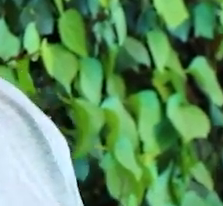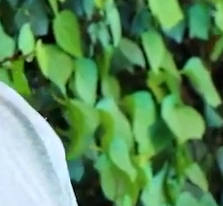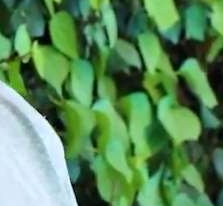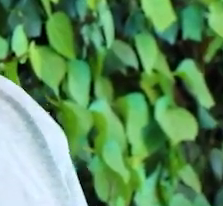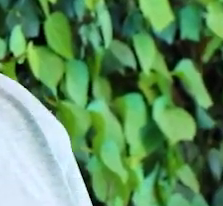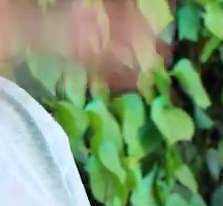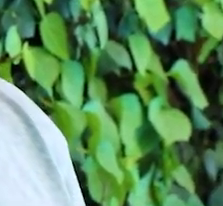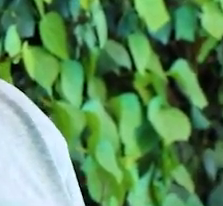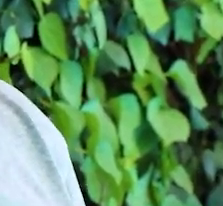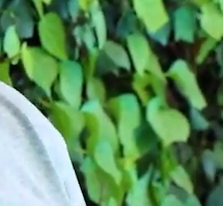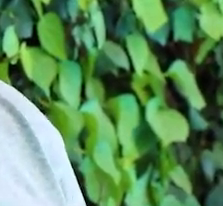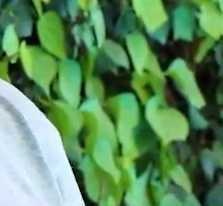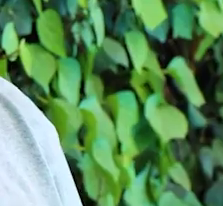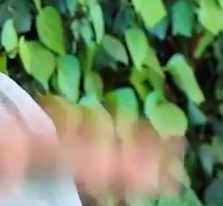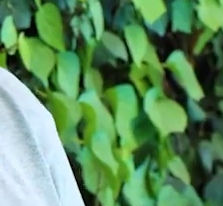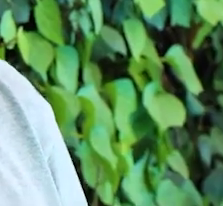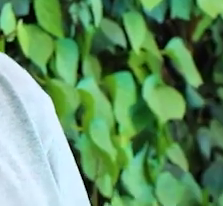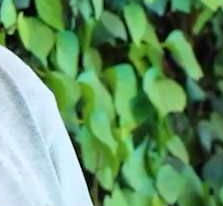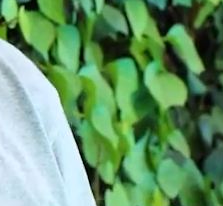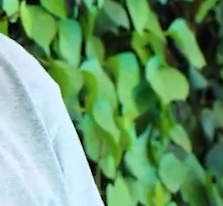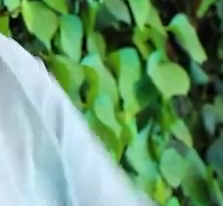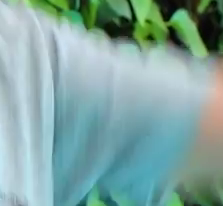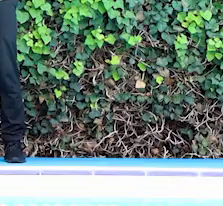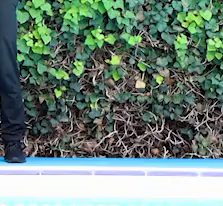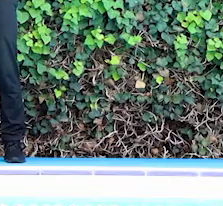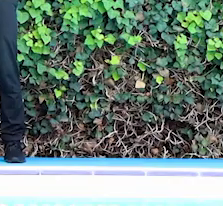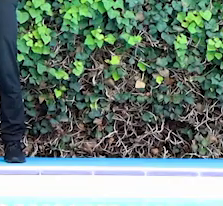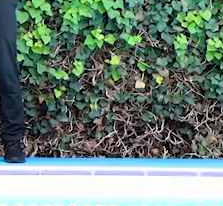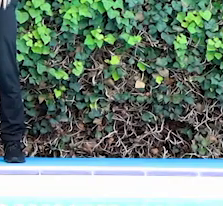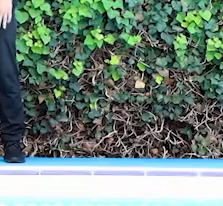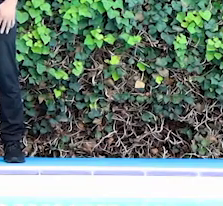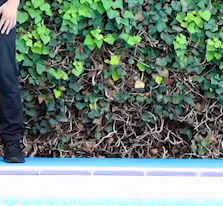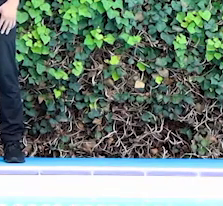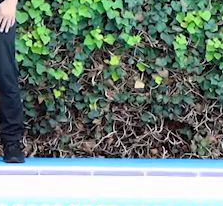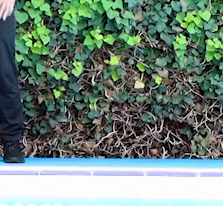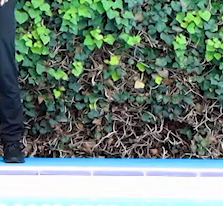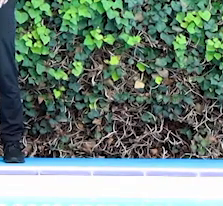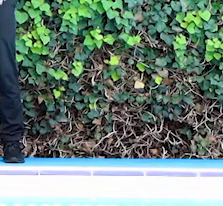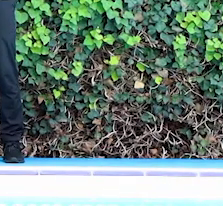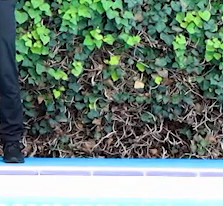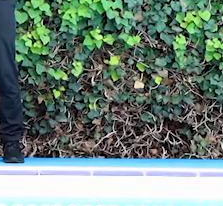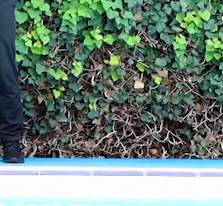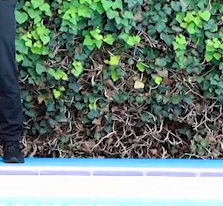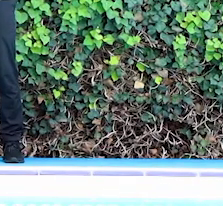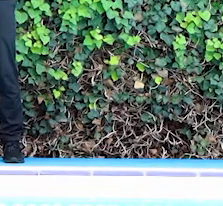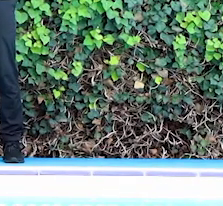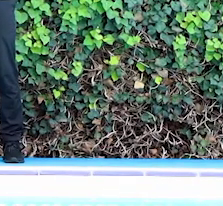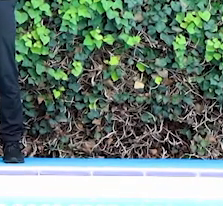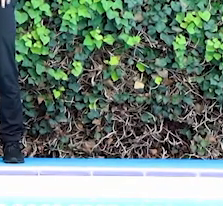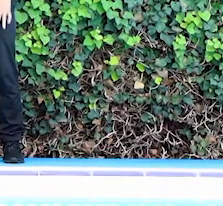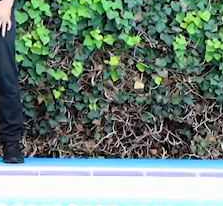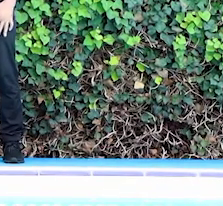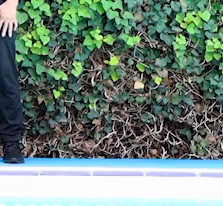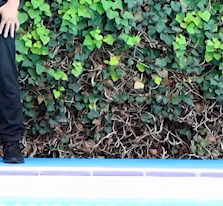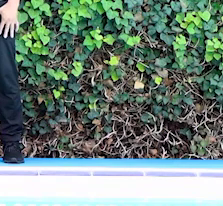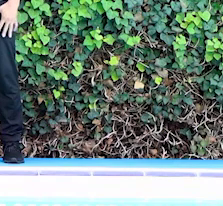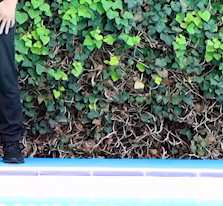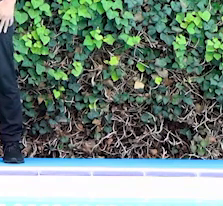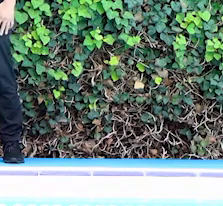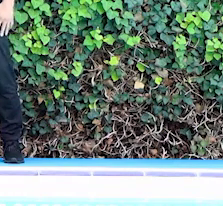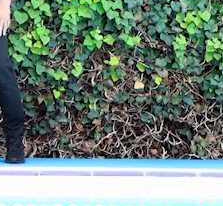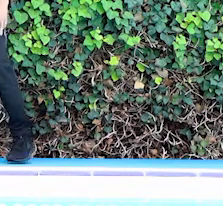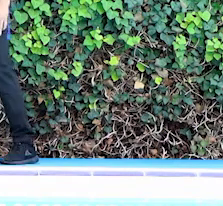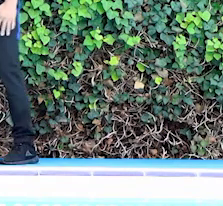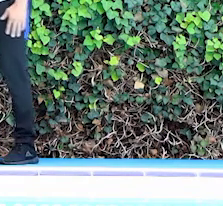cuáles seis puntos. Y vamos a elevar nuestras manos alternando diez veces cada una. Y descansamos,